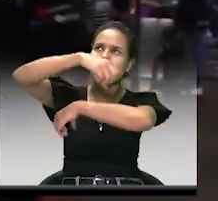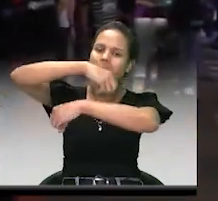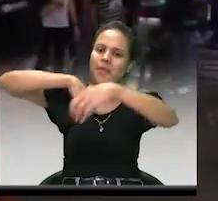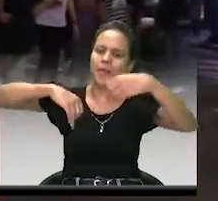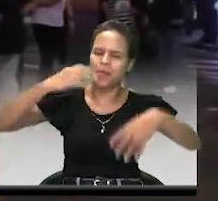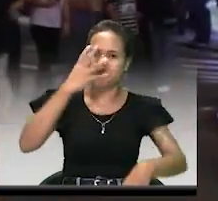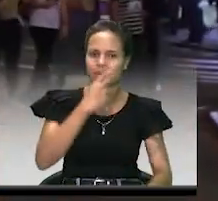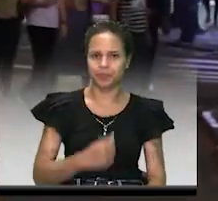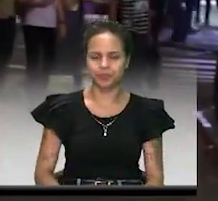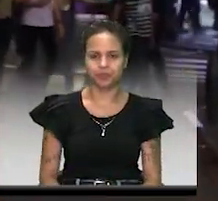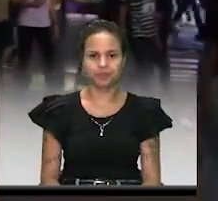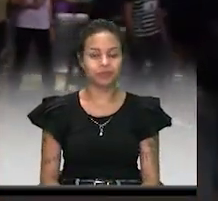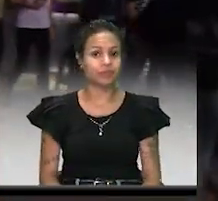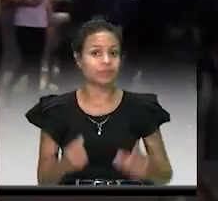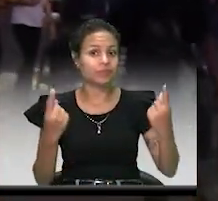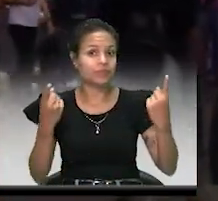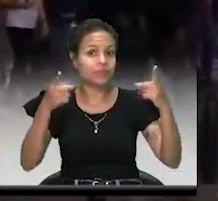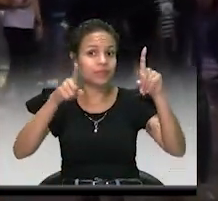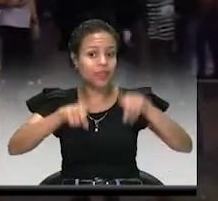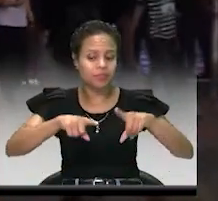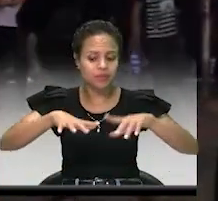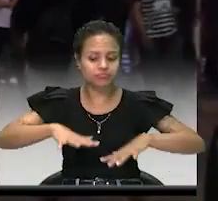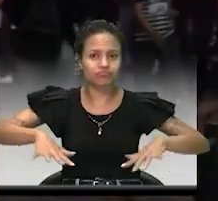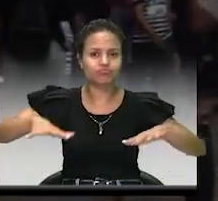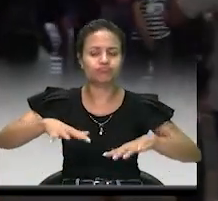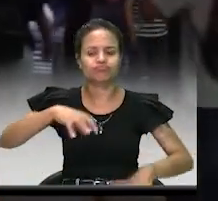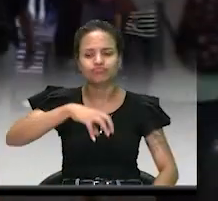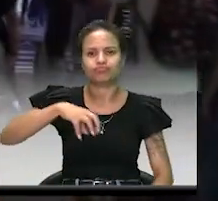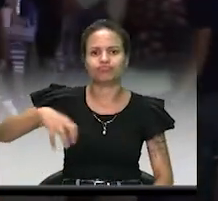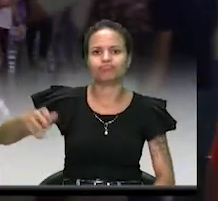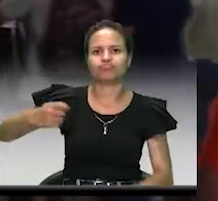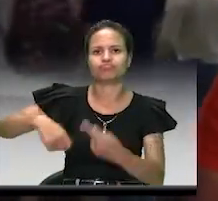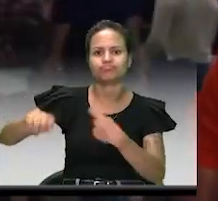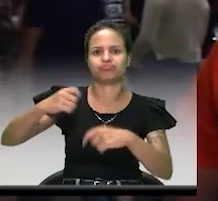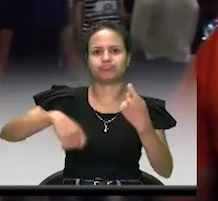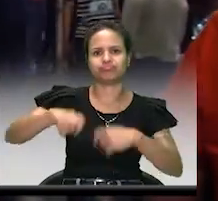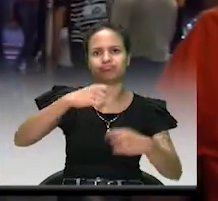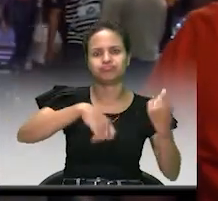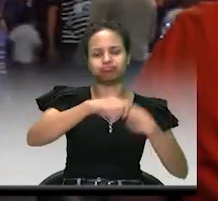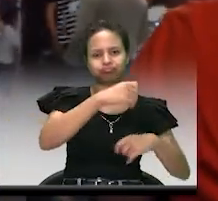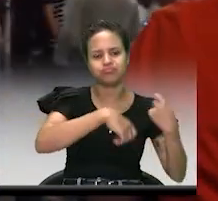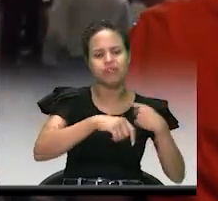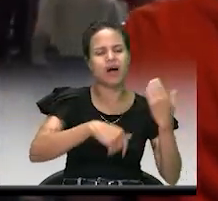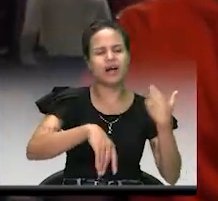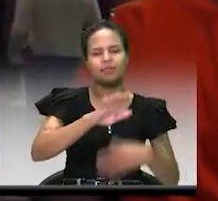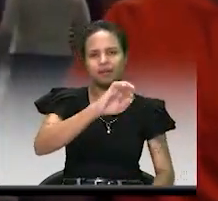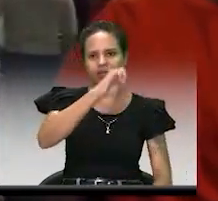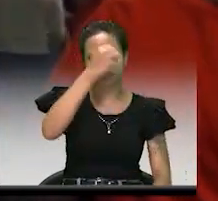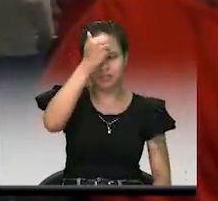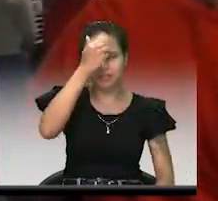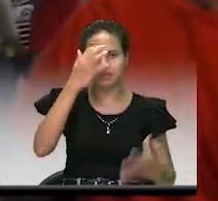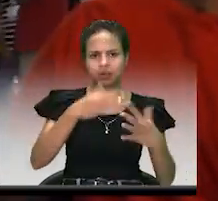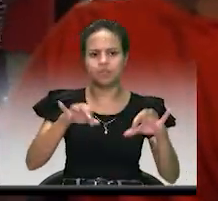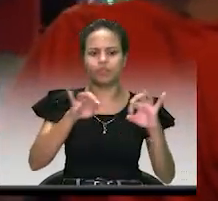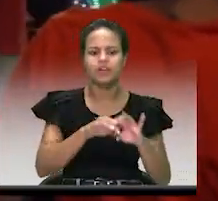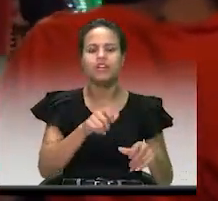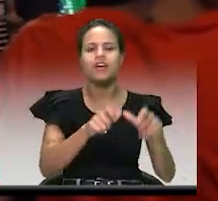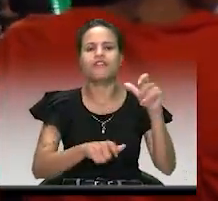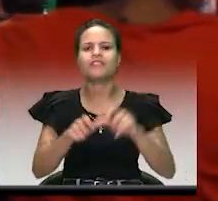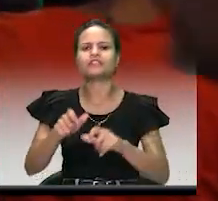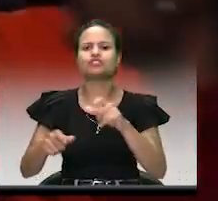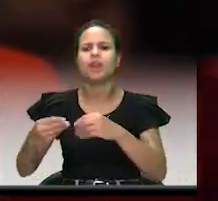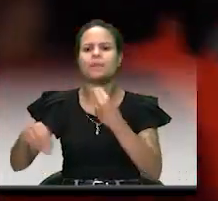Además, habrá una zona para las ventas en el espacio público, donde se priorizaron a los más de mil venteros ambulantes